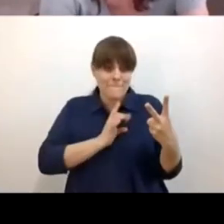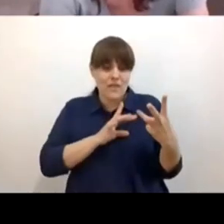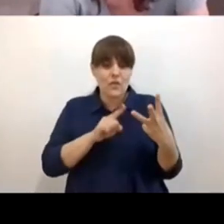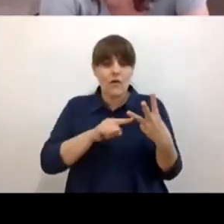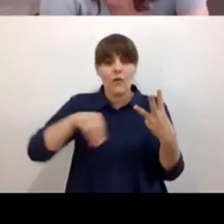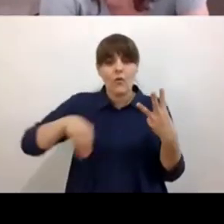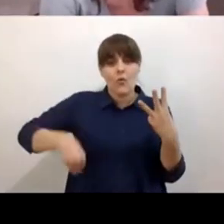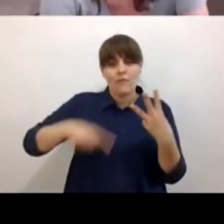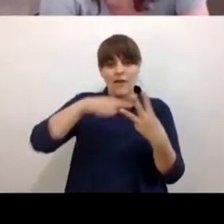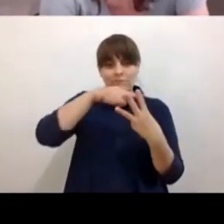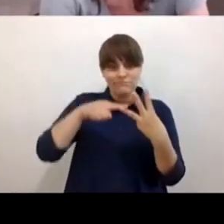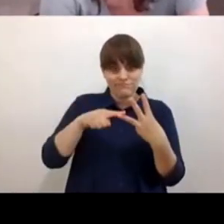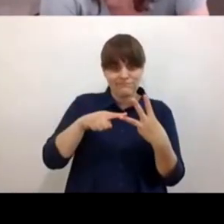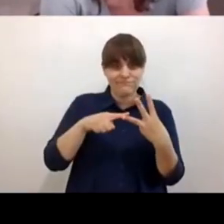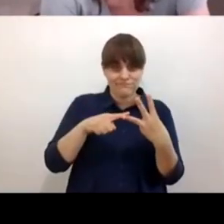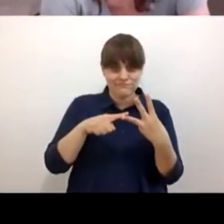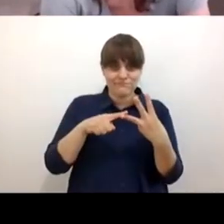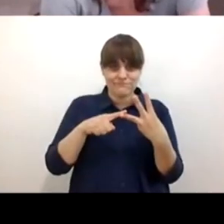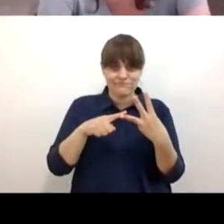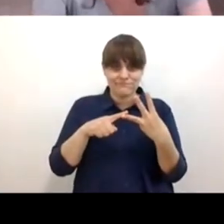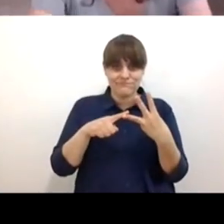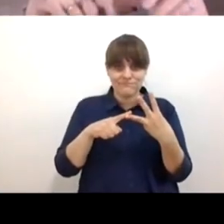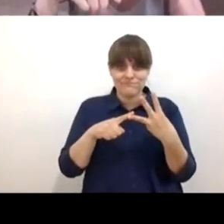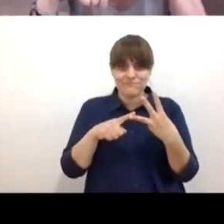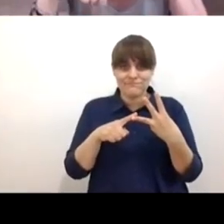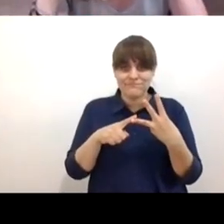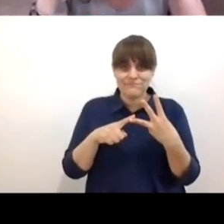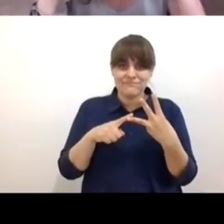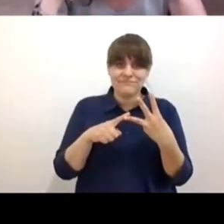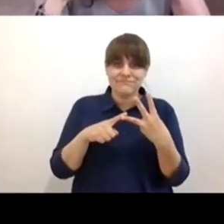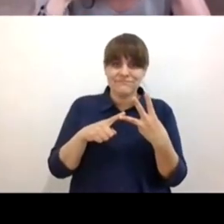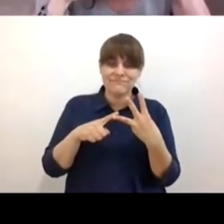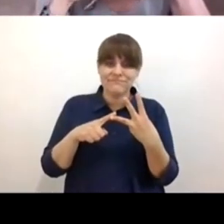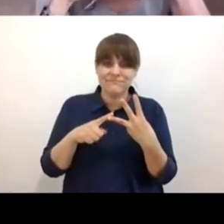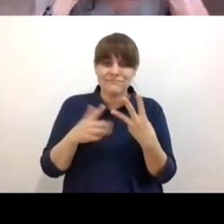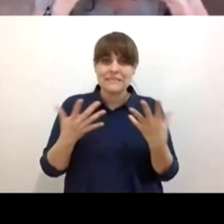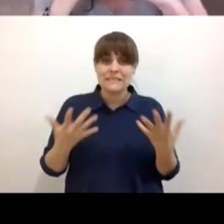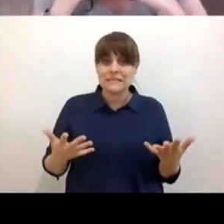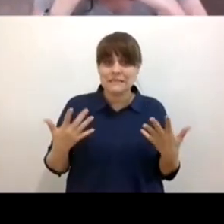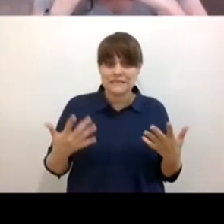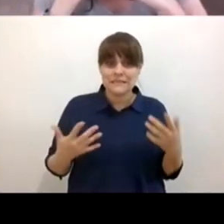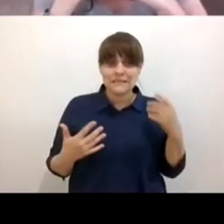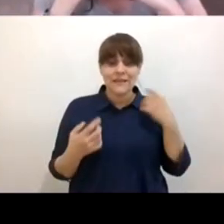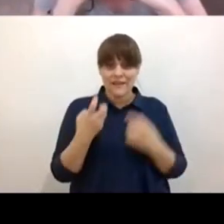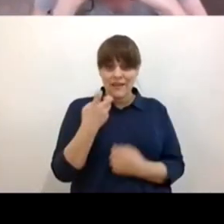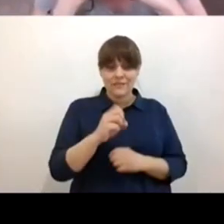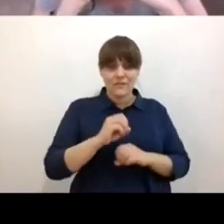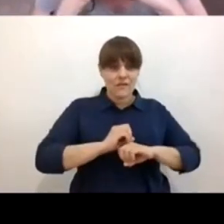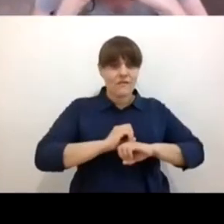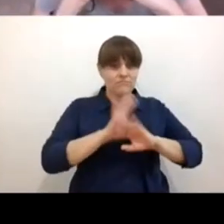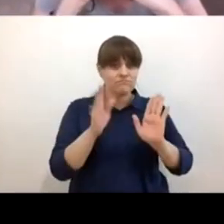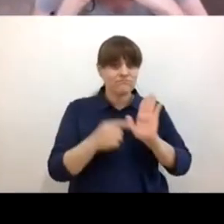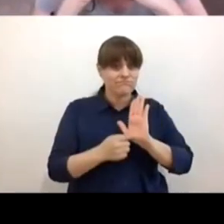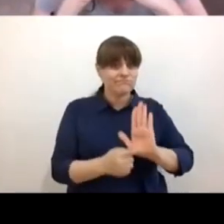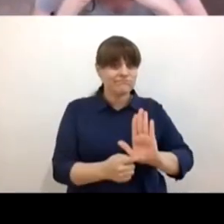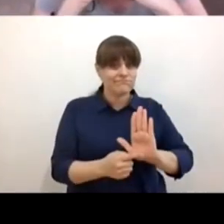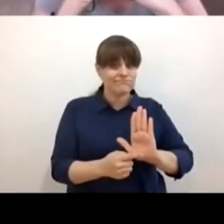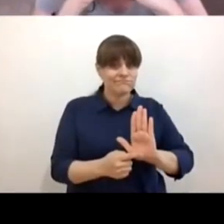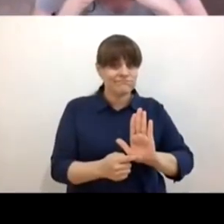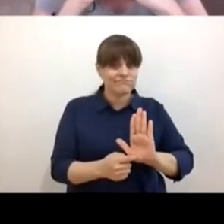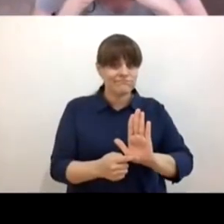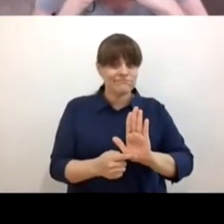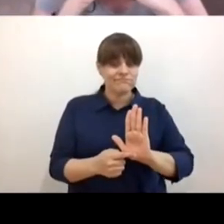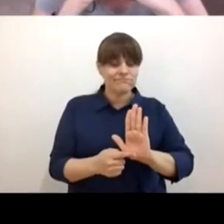¿qué es? perdón está claro nos dejas muy claro como contra qué se